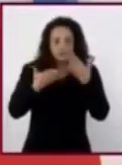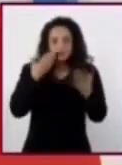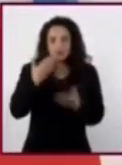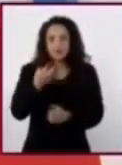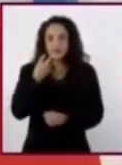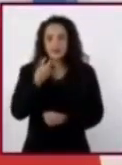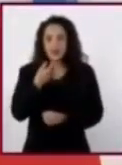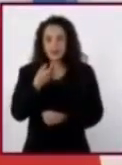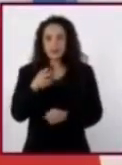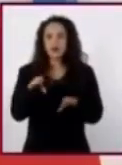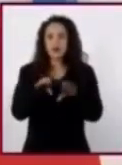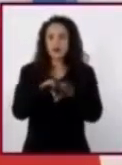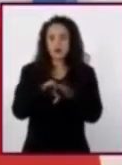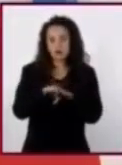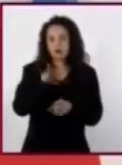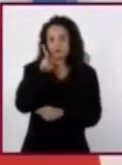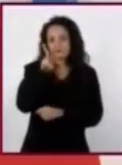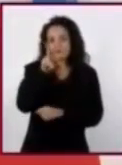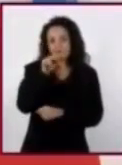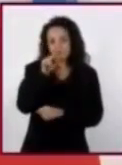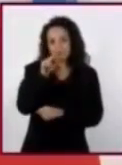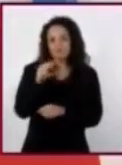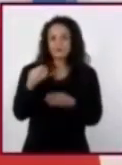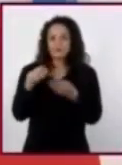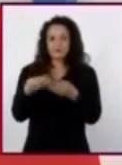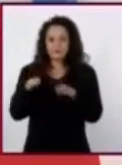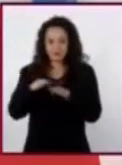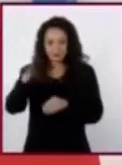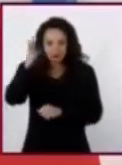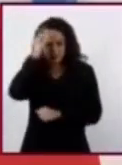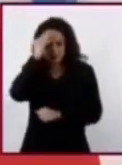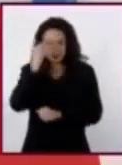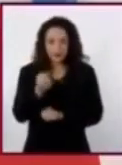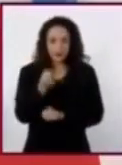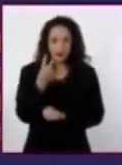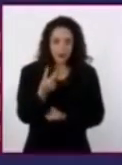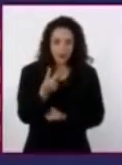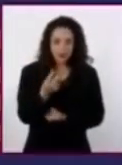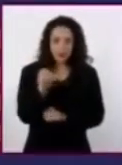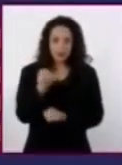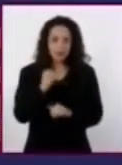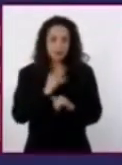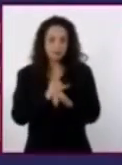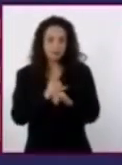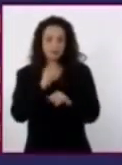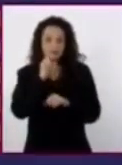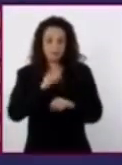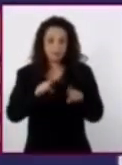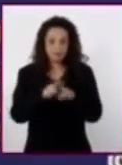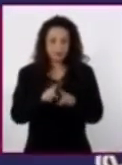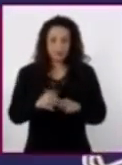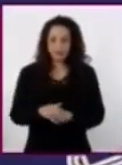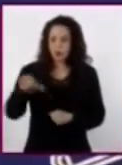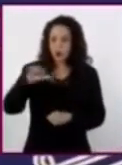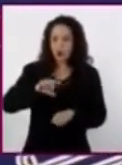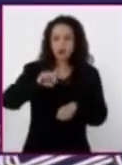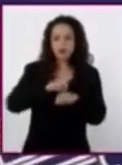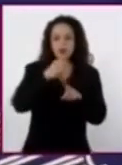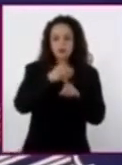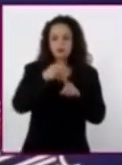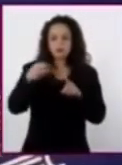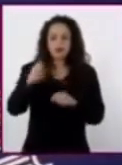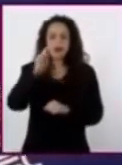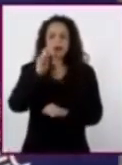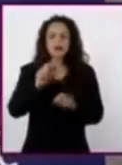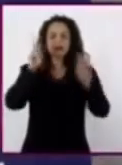a través de Aprende en Casa 2 por televisión y en línea. En la sesión de hoy abordaremos